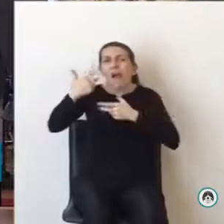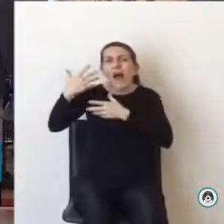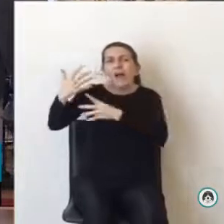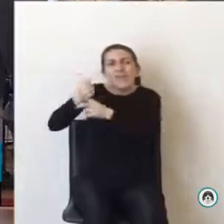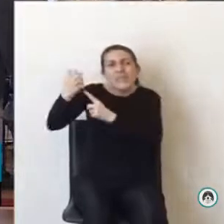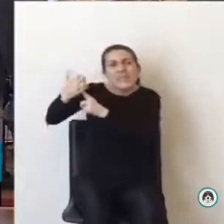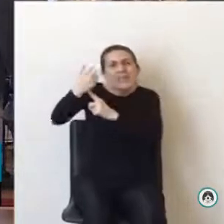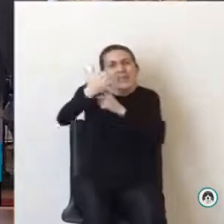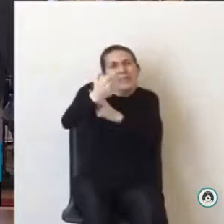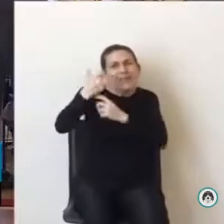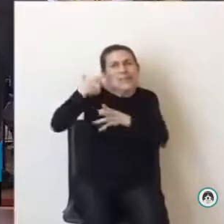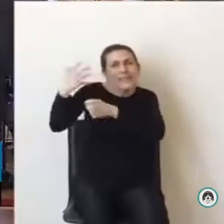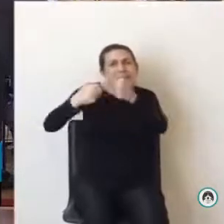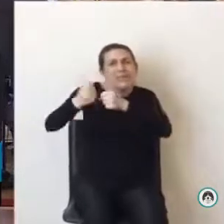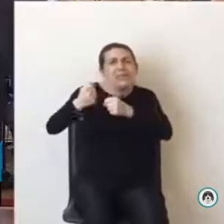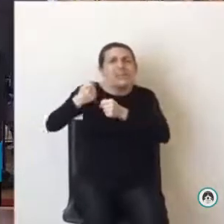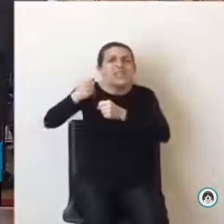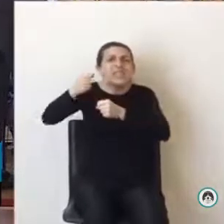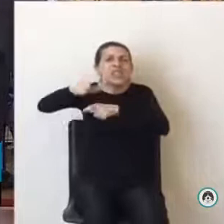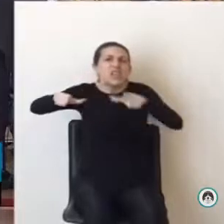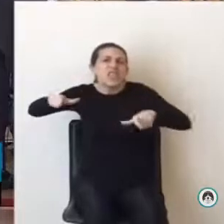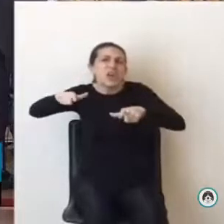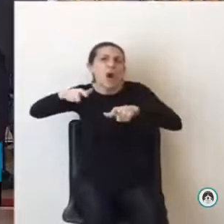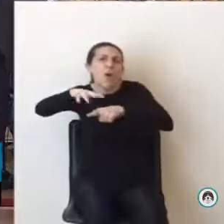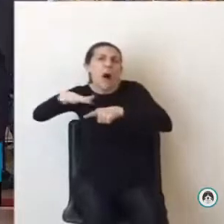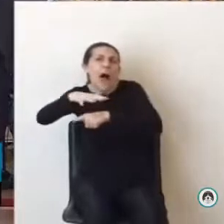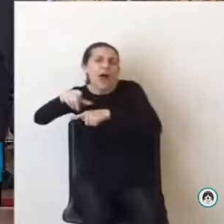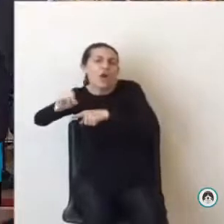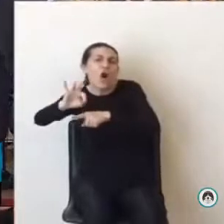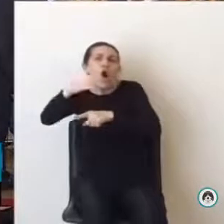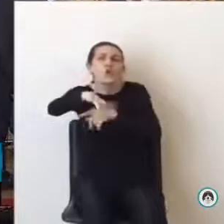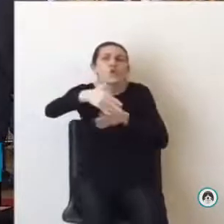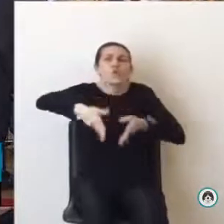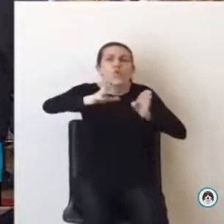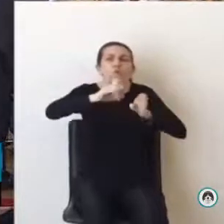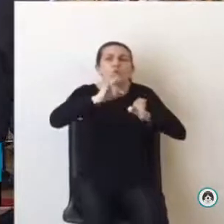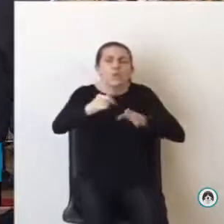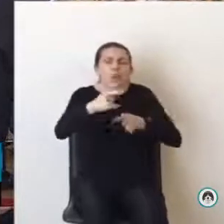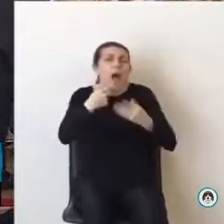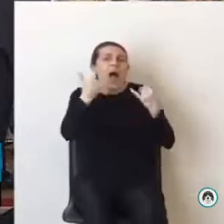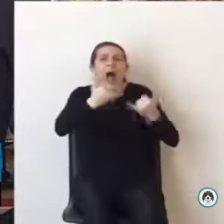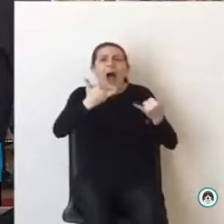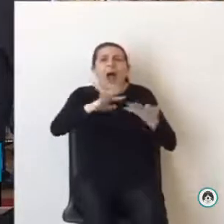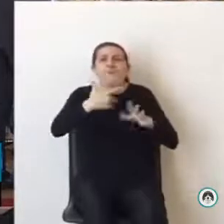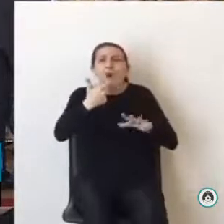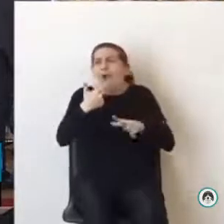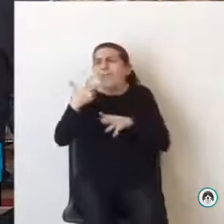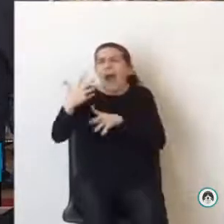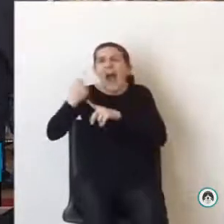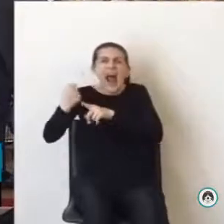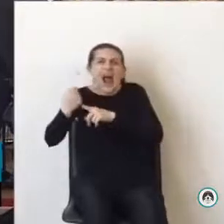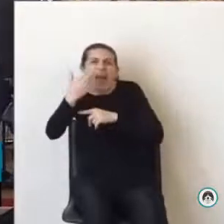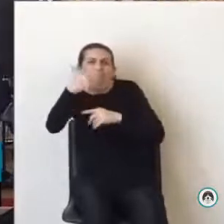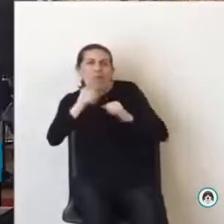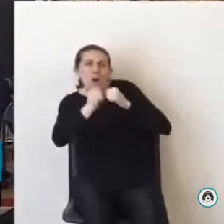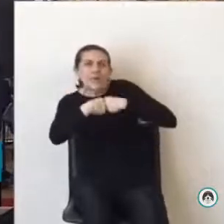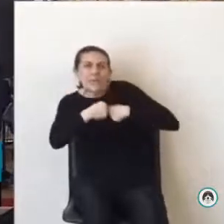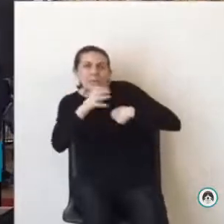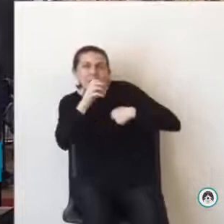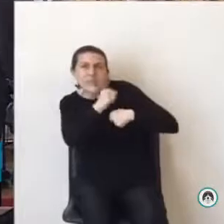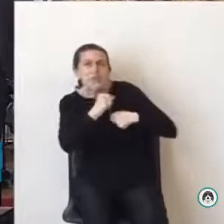la ruta o cuando después de que suceden estos hechos empieza todo el operativo de encubrimiento y de acción.